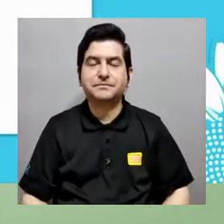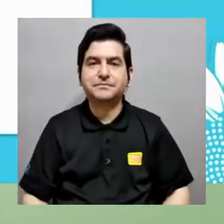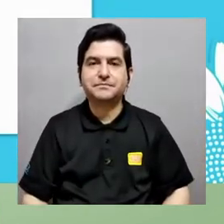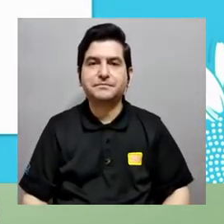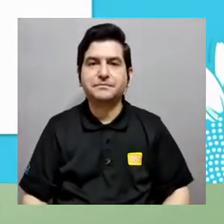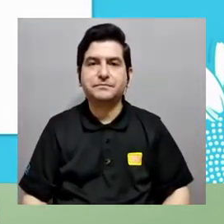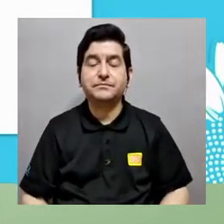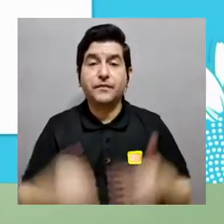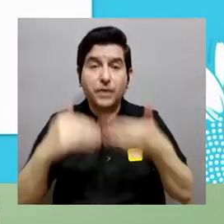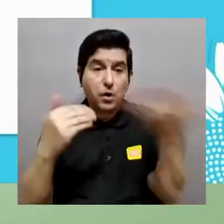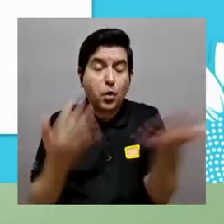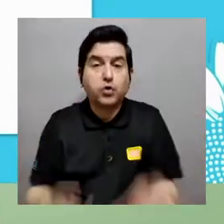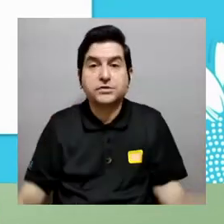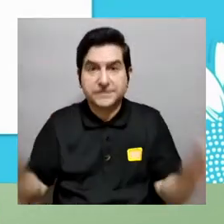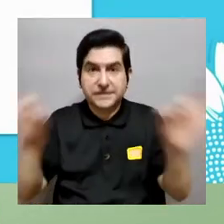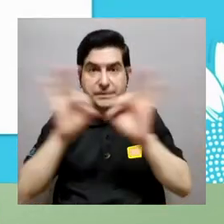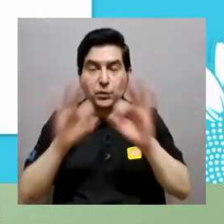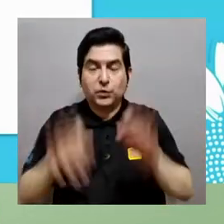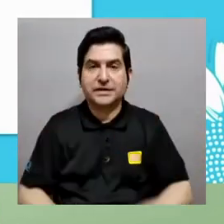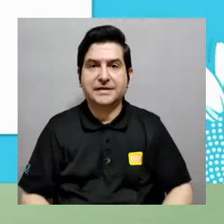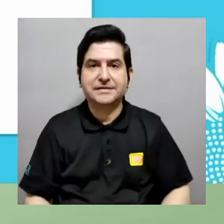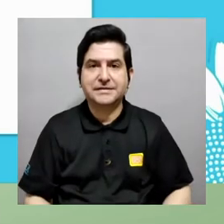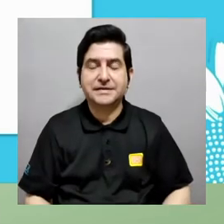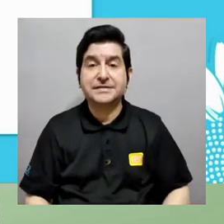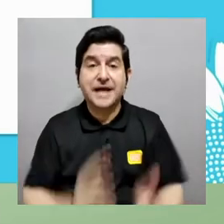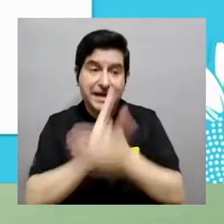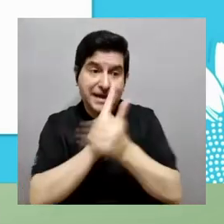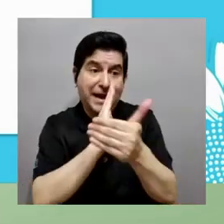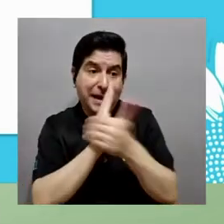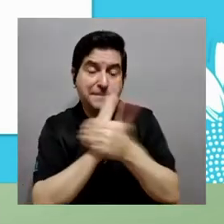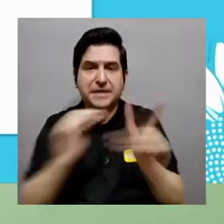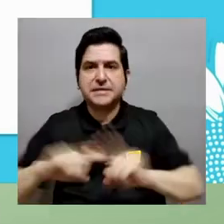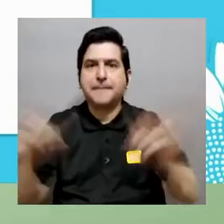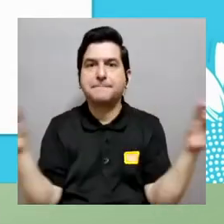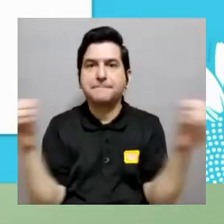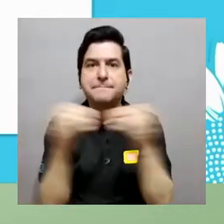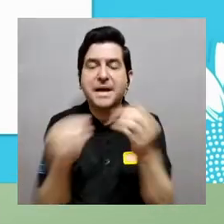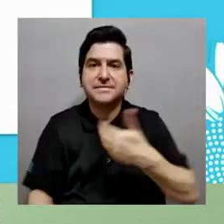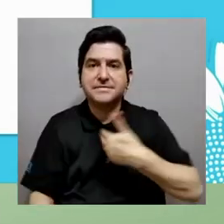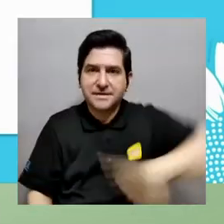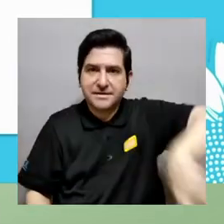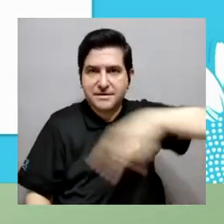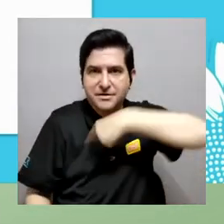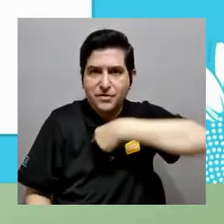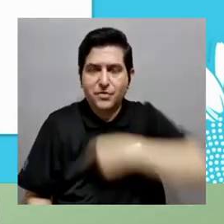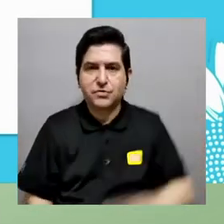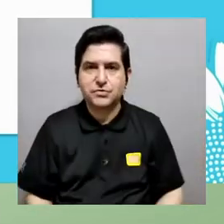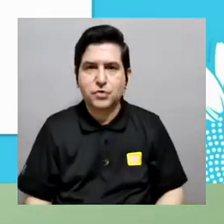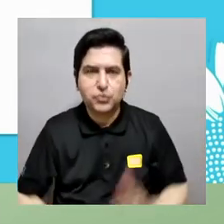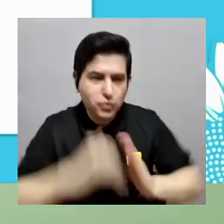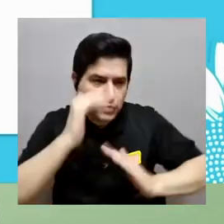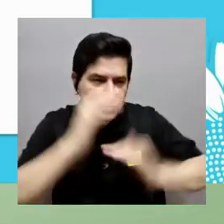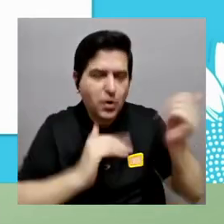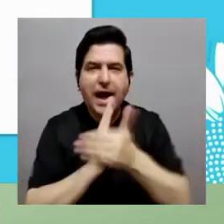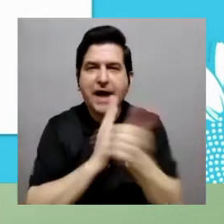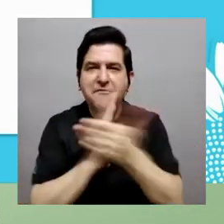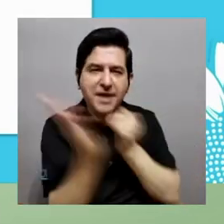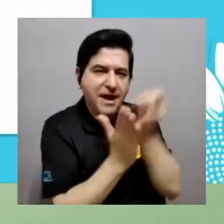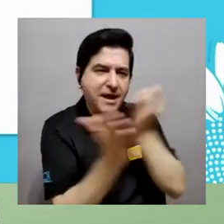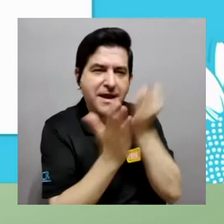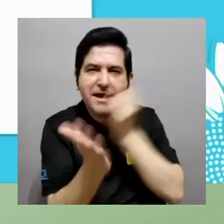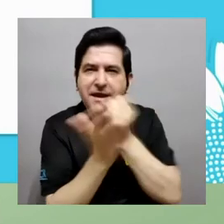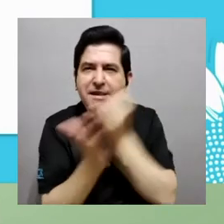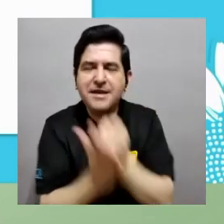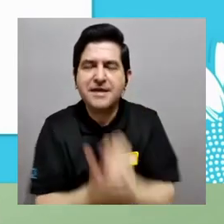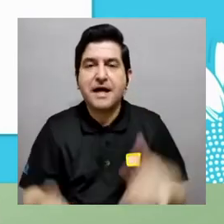dimensionar el tamaño de lo que vamos a tener bueno cosas que me importan más allá bueno la capacidad obviamente pero más allá